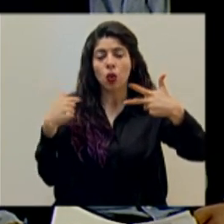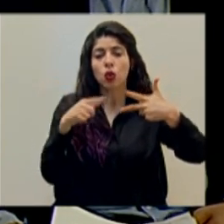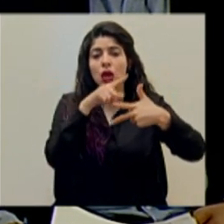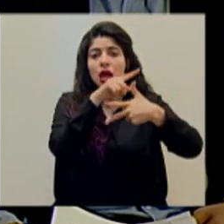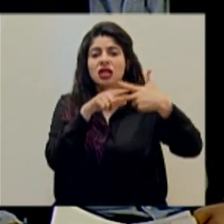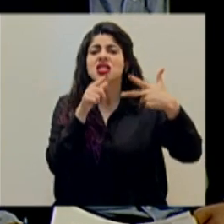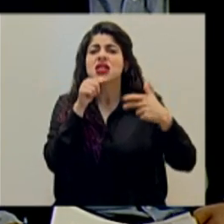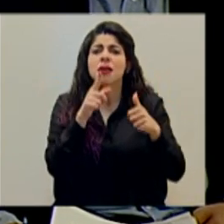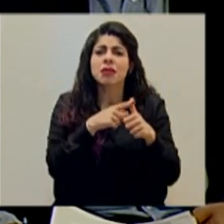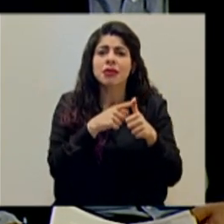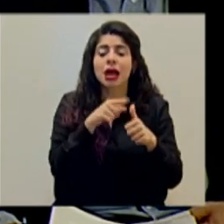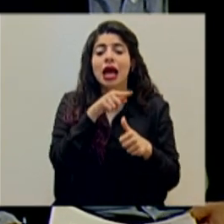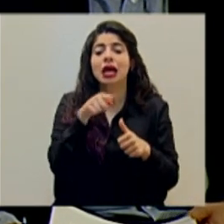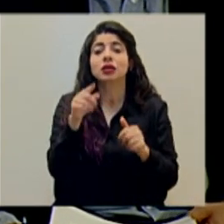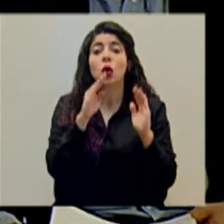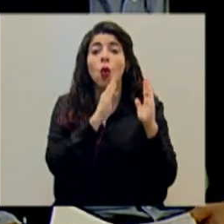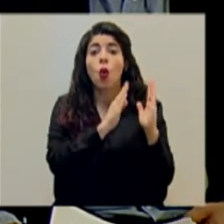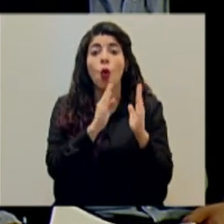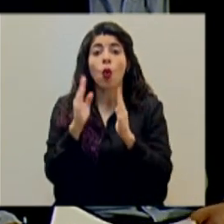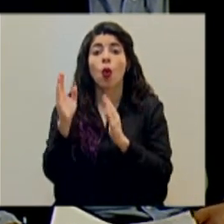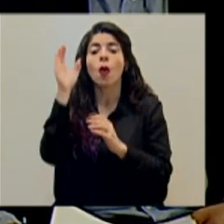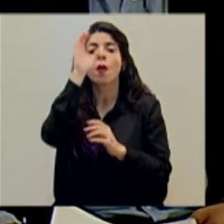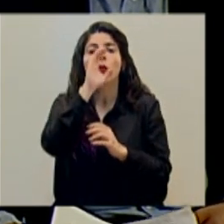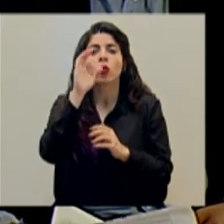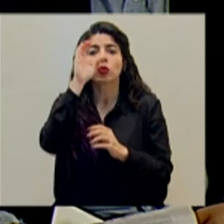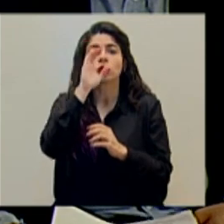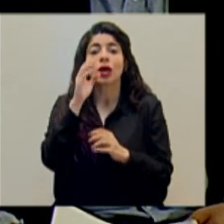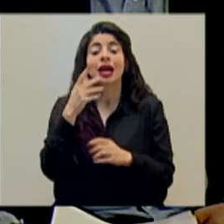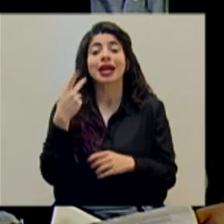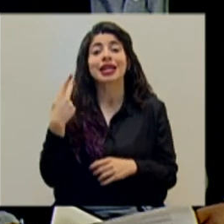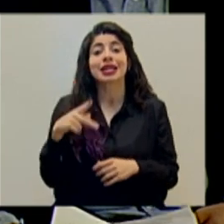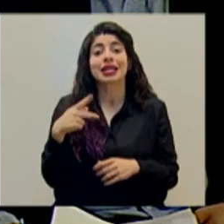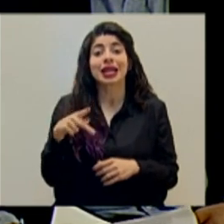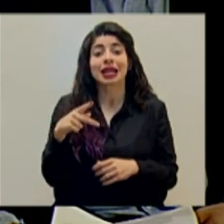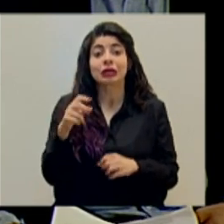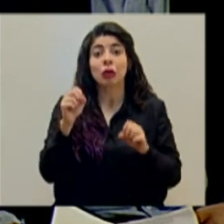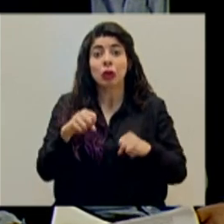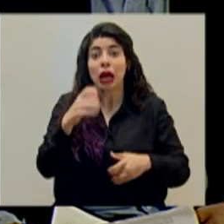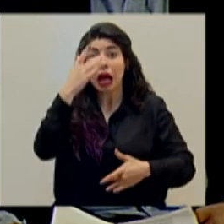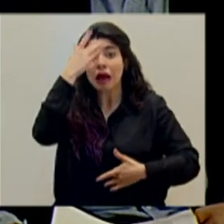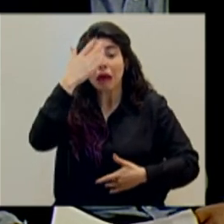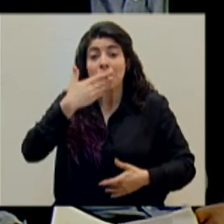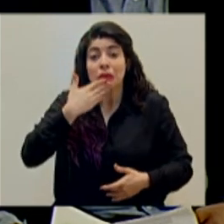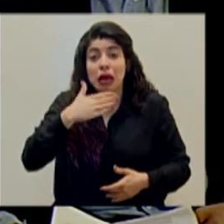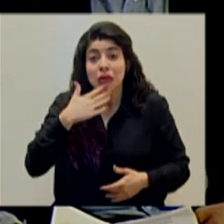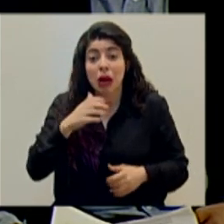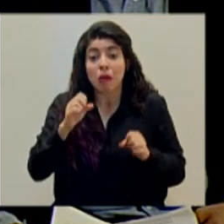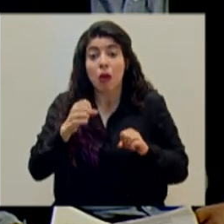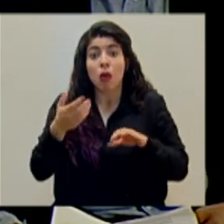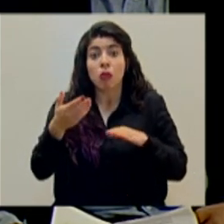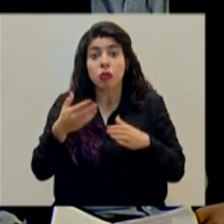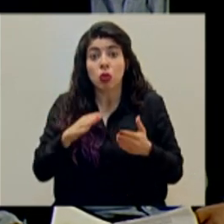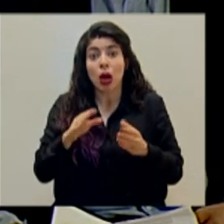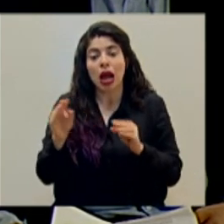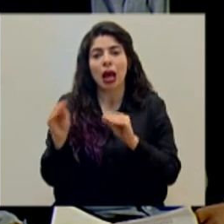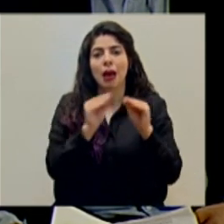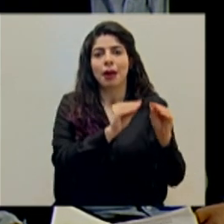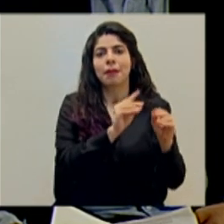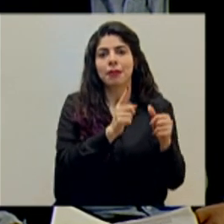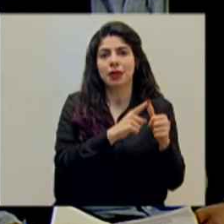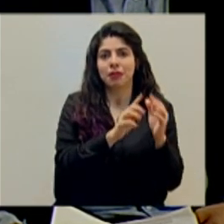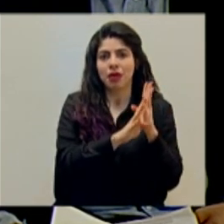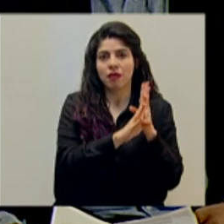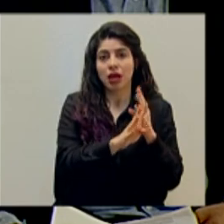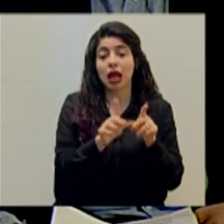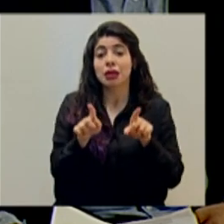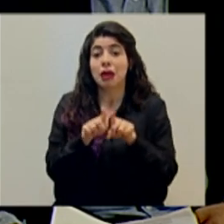de evitar o disminuir más bien el riesgo de enfermar gravemente y de morir, como también el riesgo